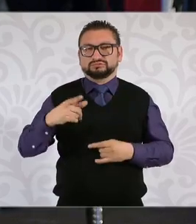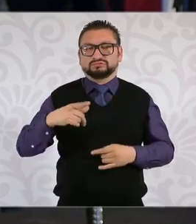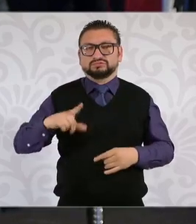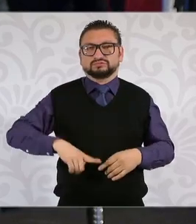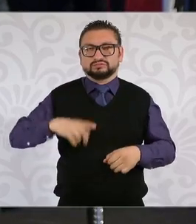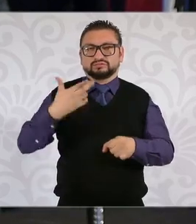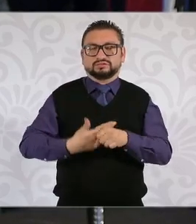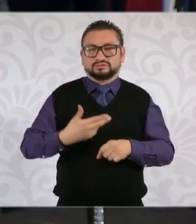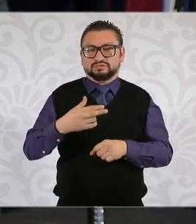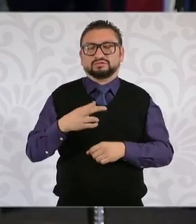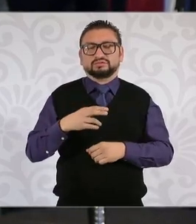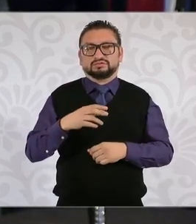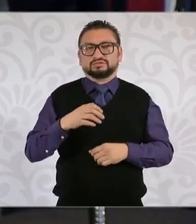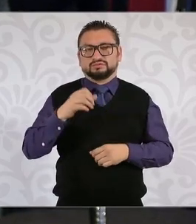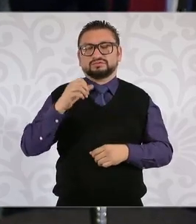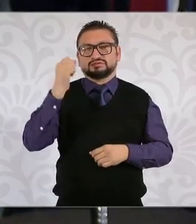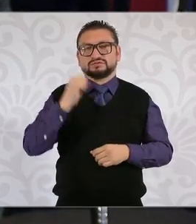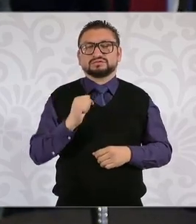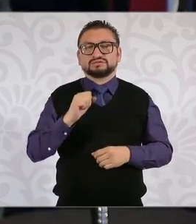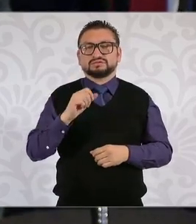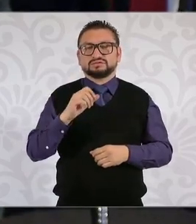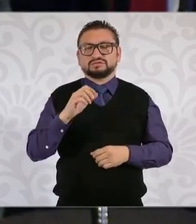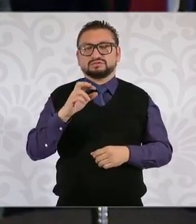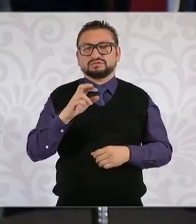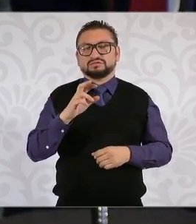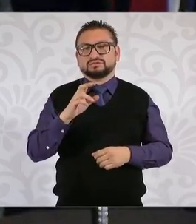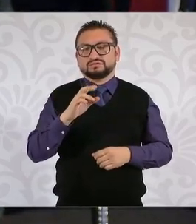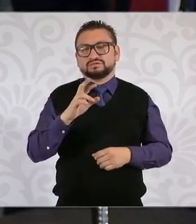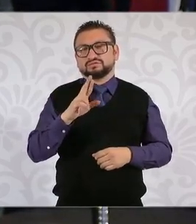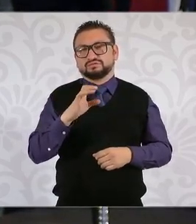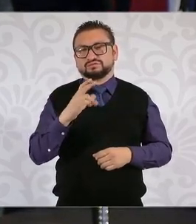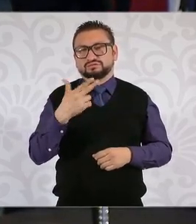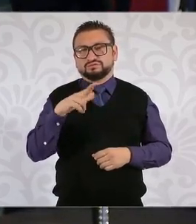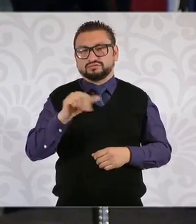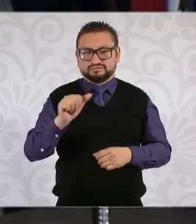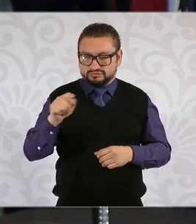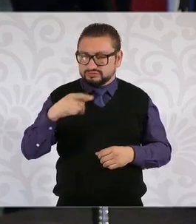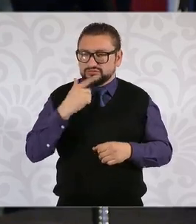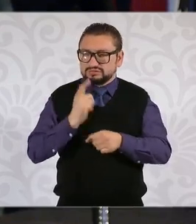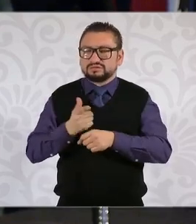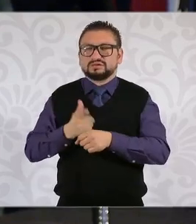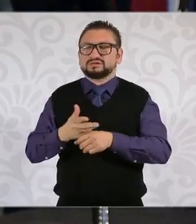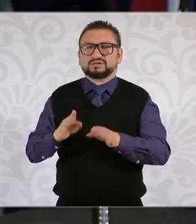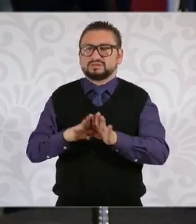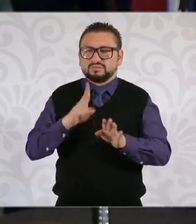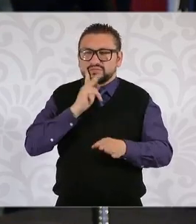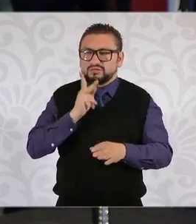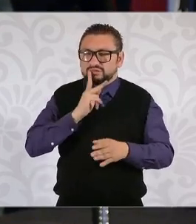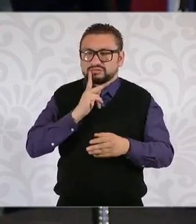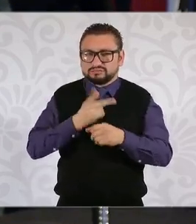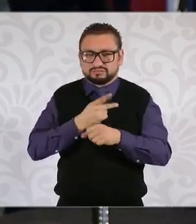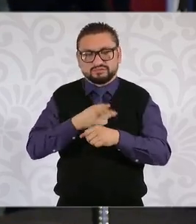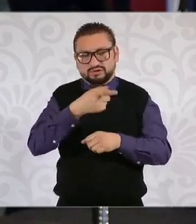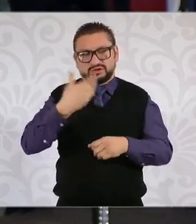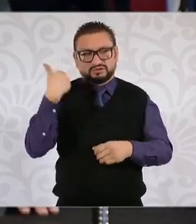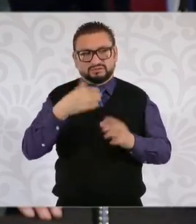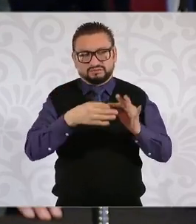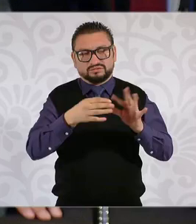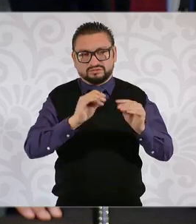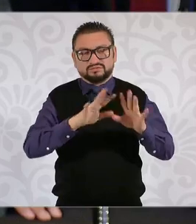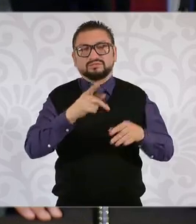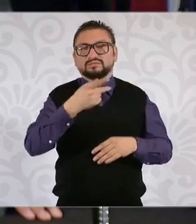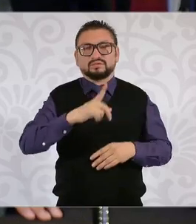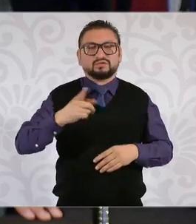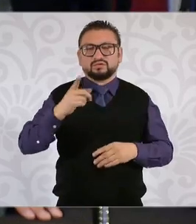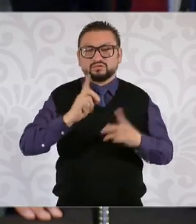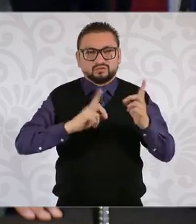el gobernador de Sinaloa. Si bien, bueno, ha dicho, ya lo había mencionado usted, que no se habían encontrado pruebas, bueno, pues la pregunta surge en